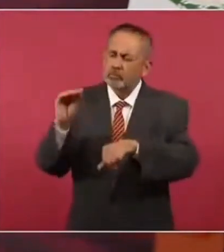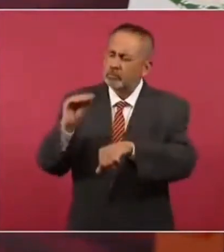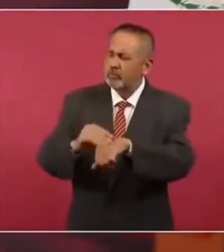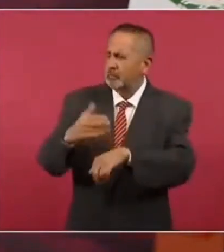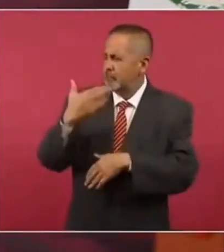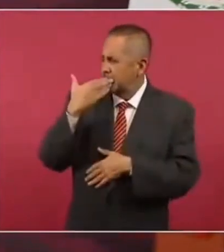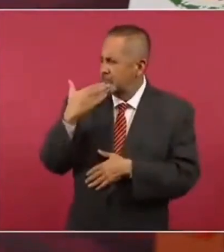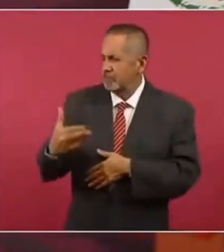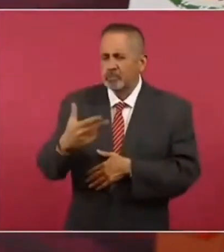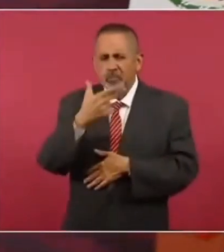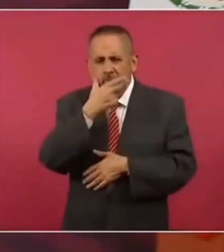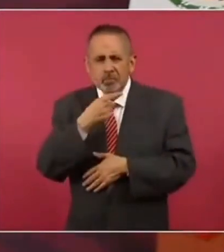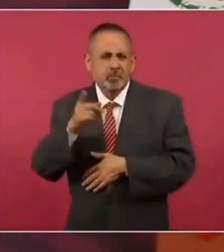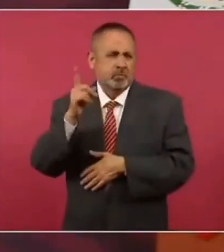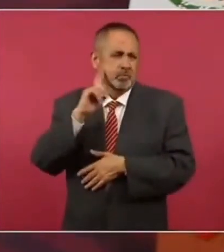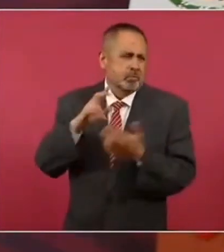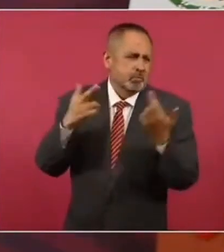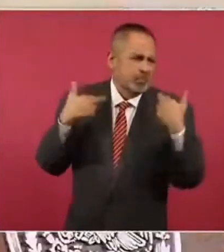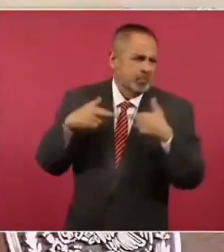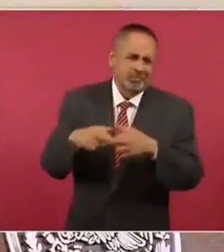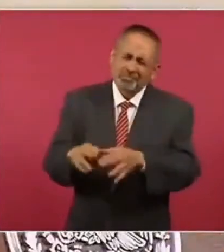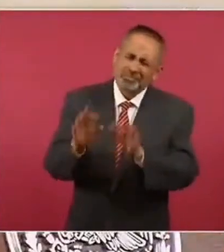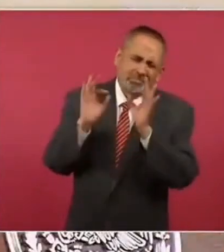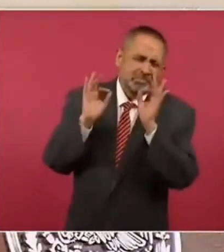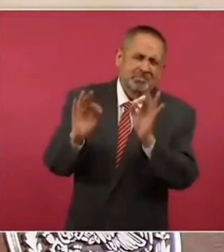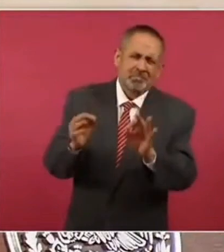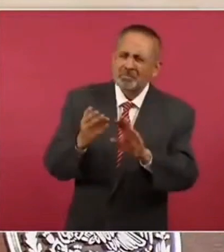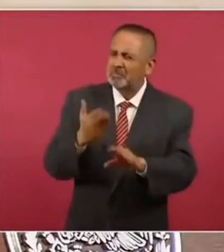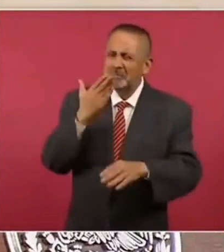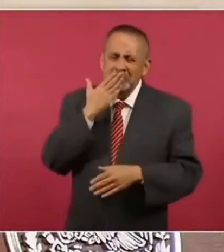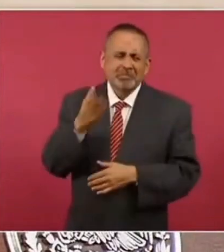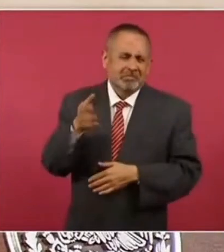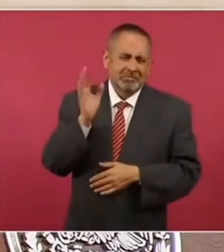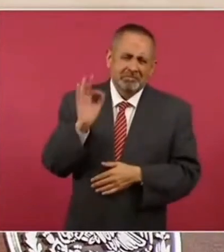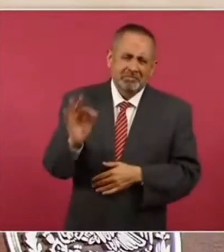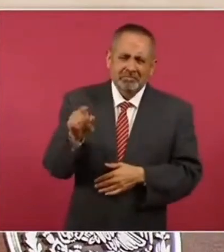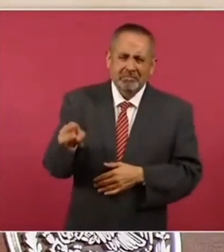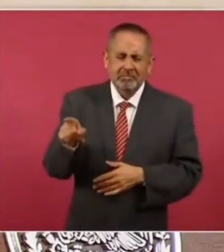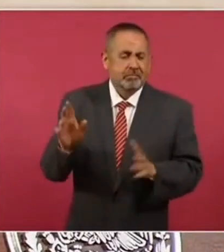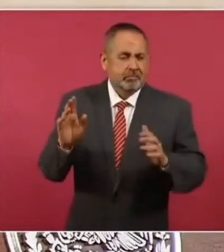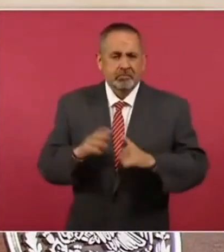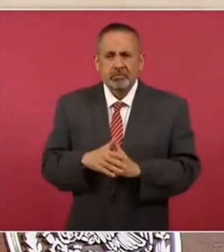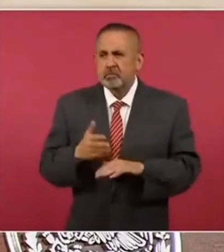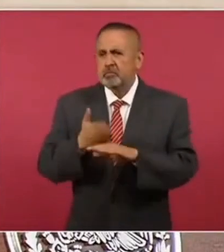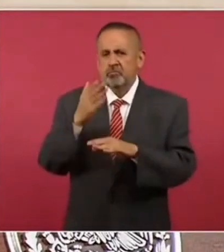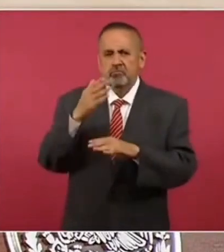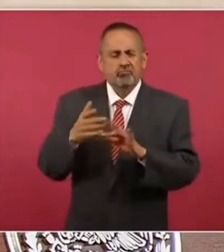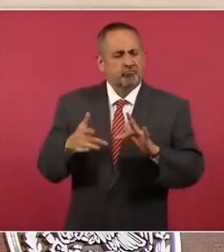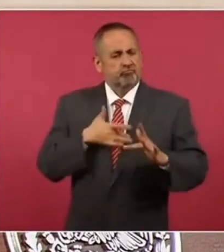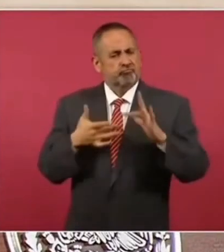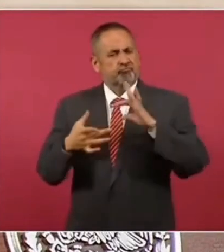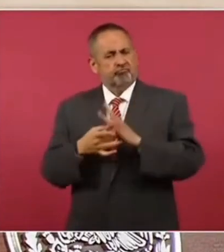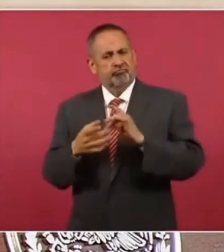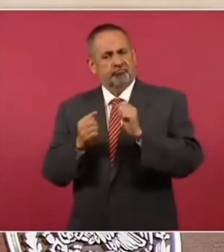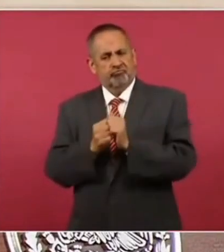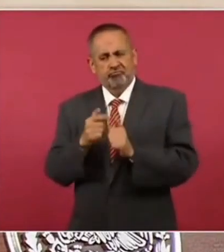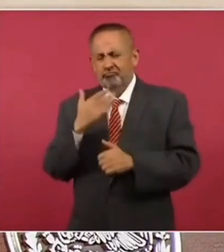maestras, maestros, mucho, muy bien, muy solidarios,